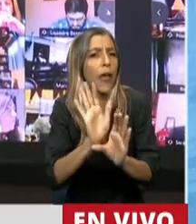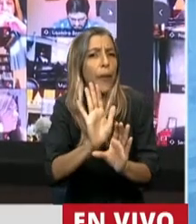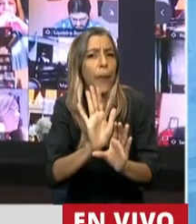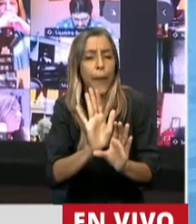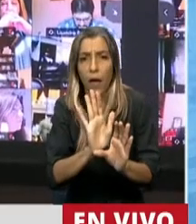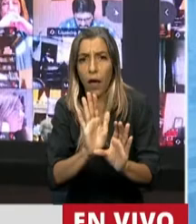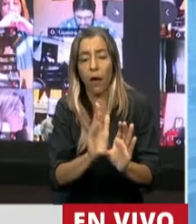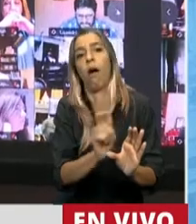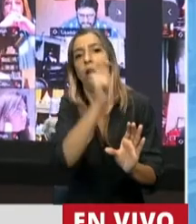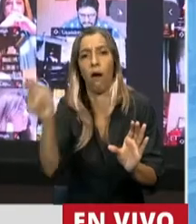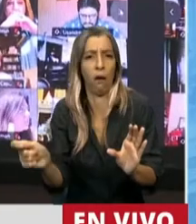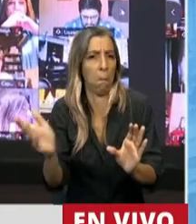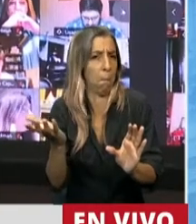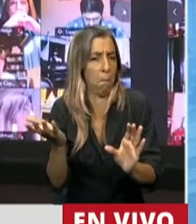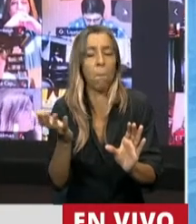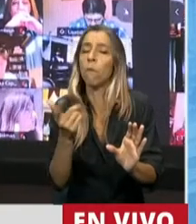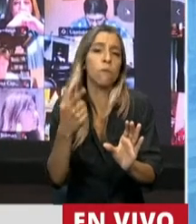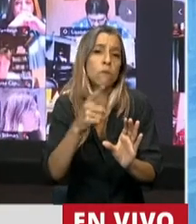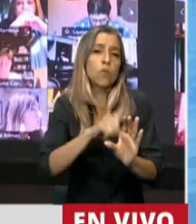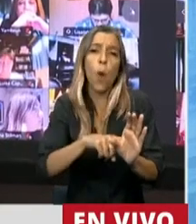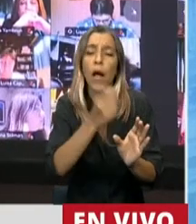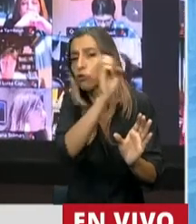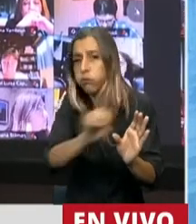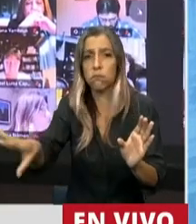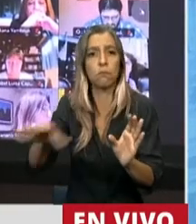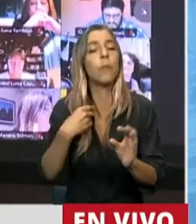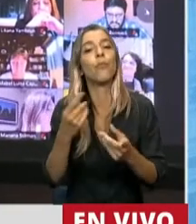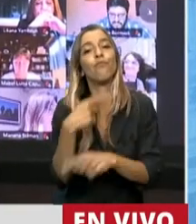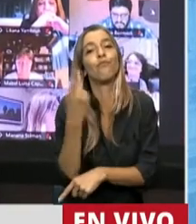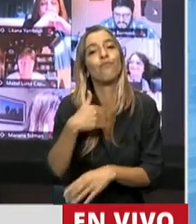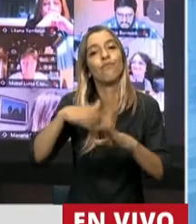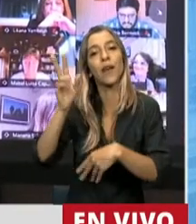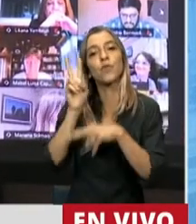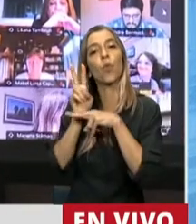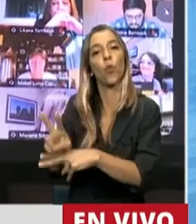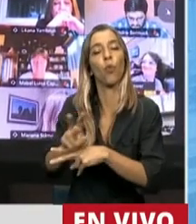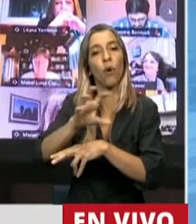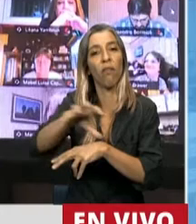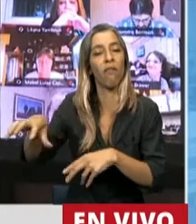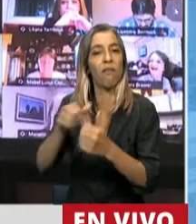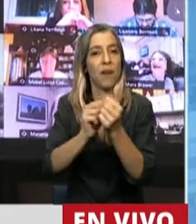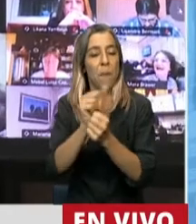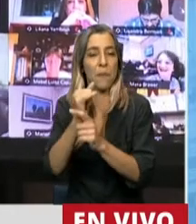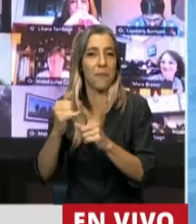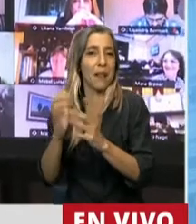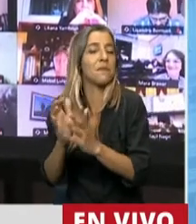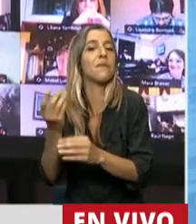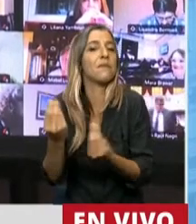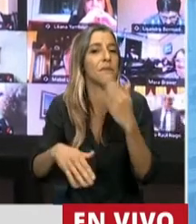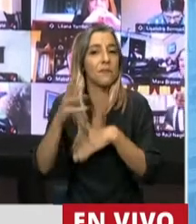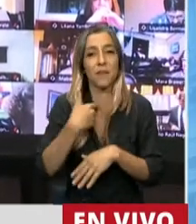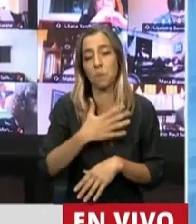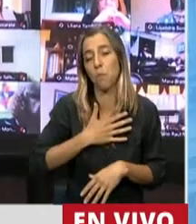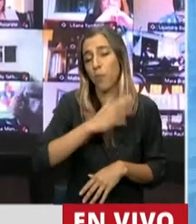fundamentalmente el de proteger a las pequeñas y medianas empresas que sobre todo nosotros los que somos del interior es en donde mayor necesidad